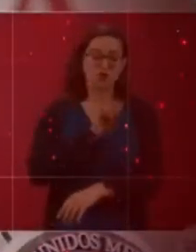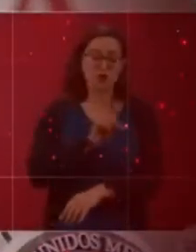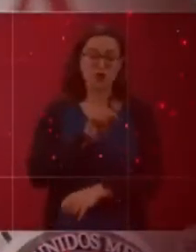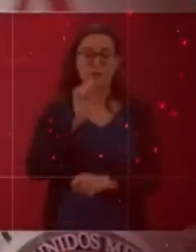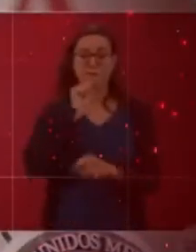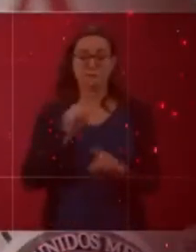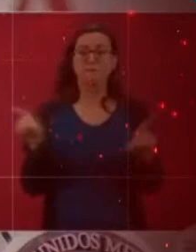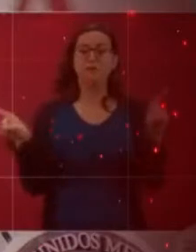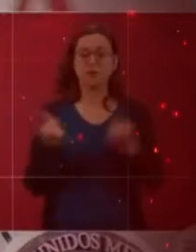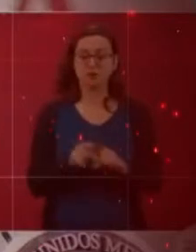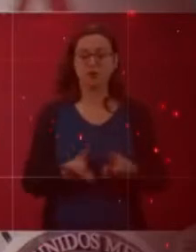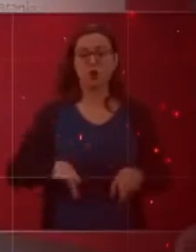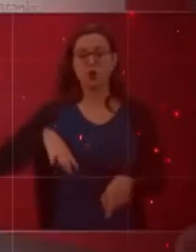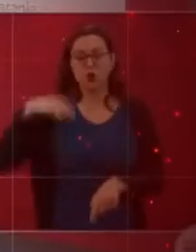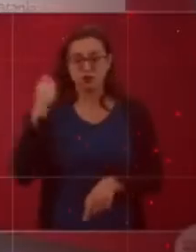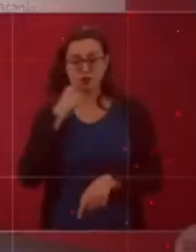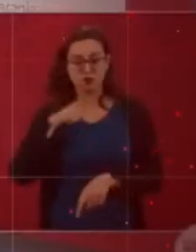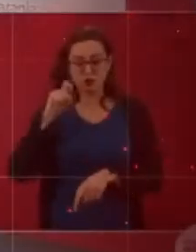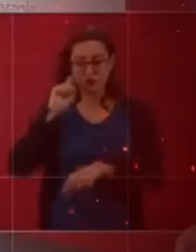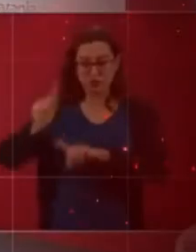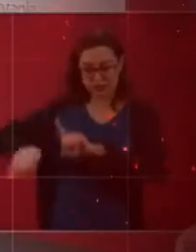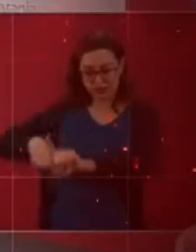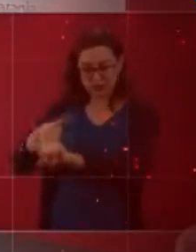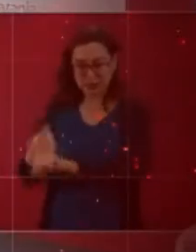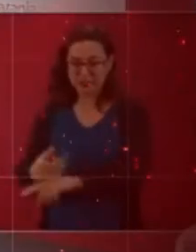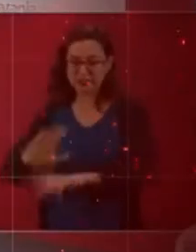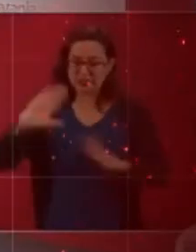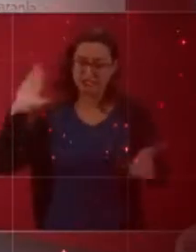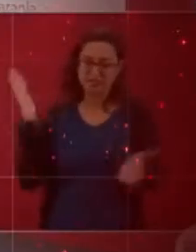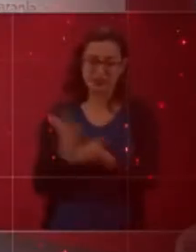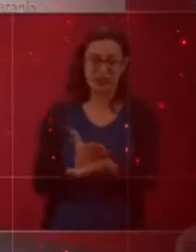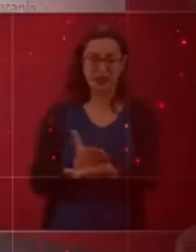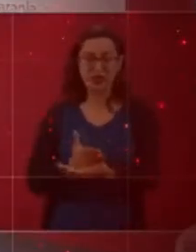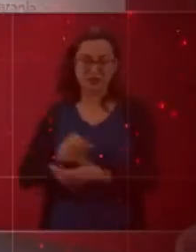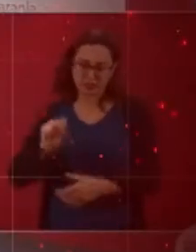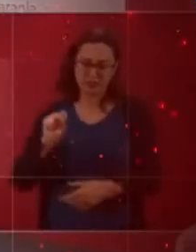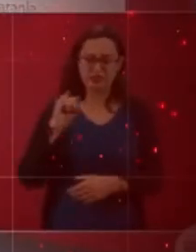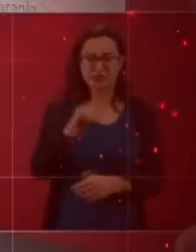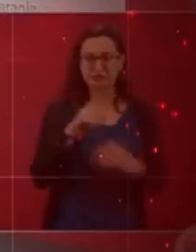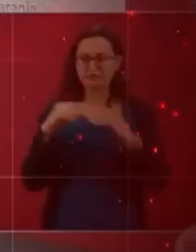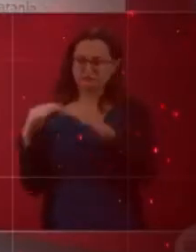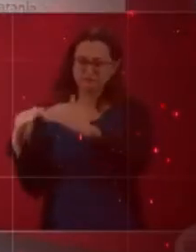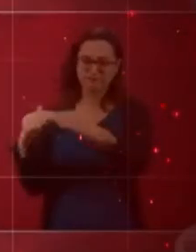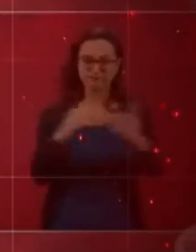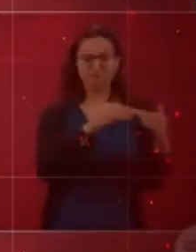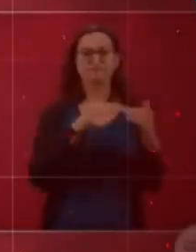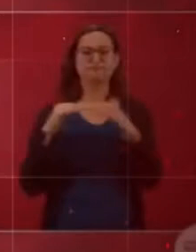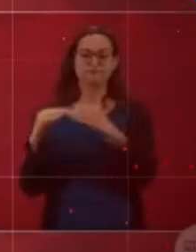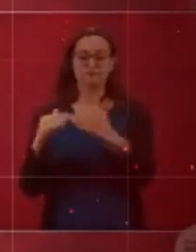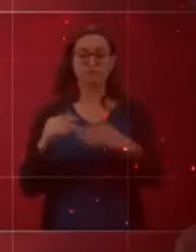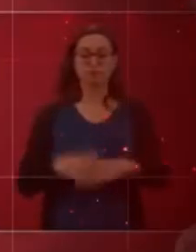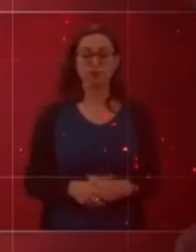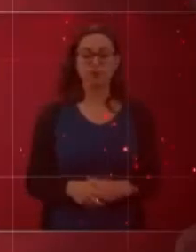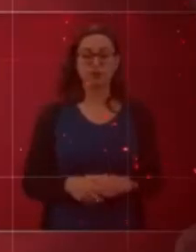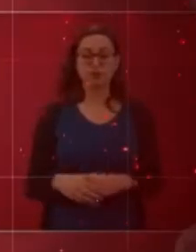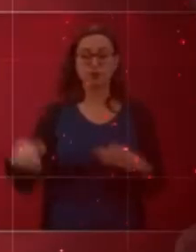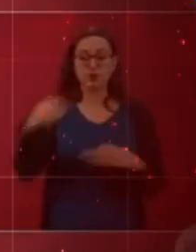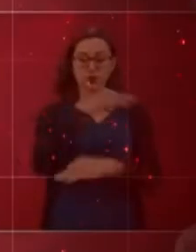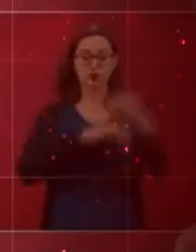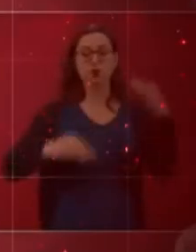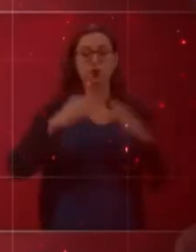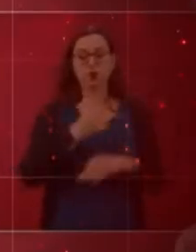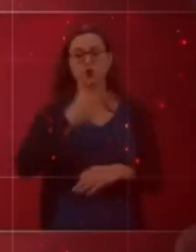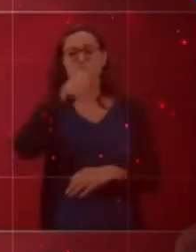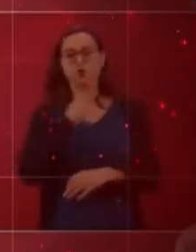abuso sexual de niñas y mujeres y digamos sí a la igualdad. Reconocemos que todas y todos tenemos los mismos derechos